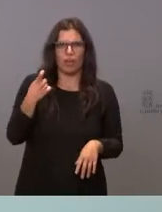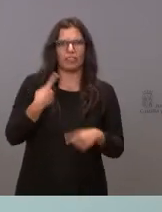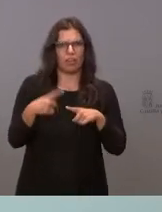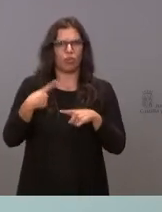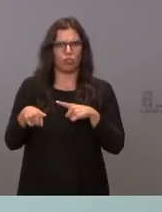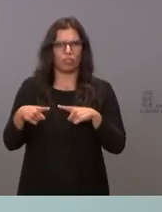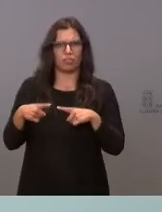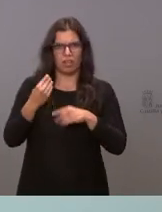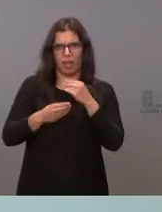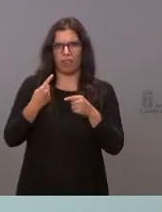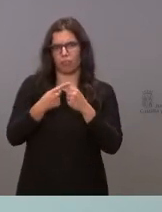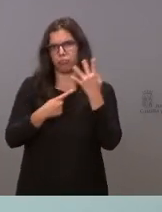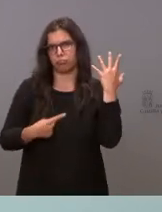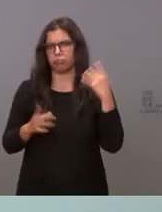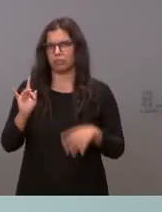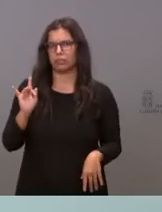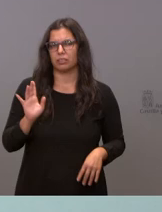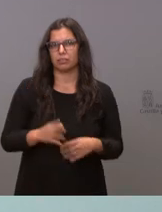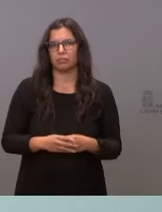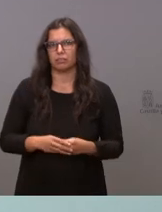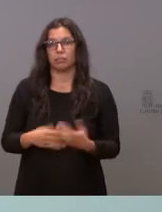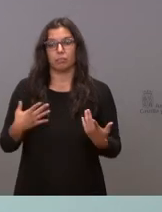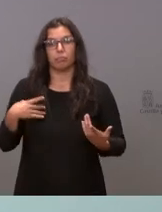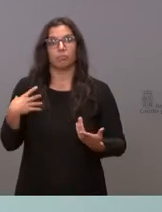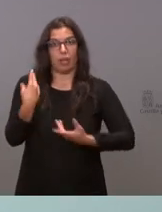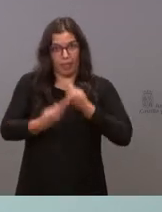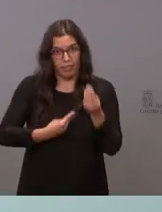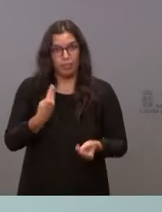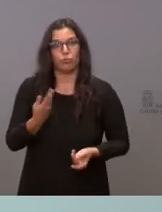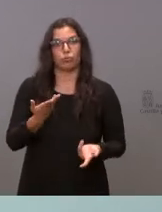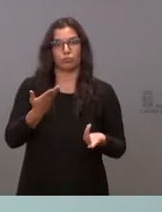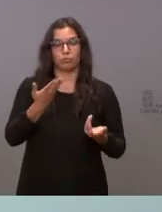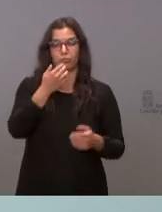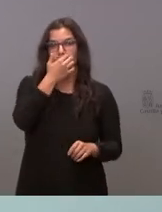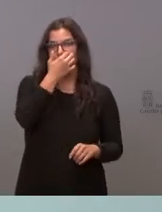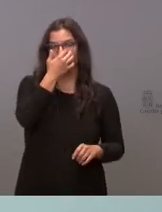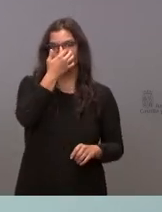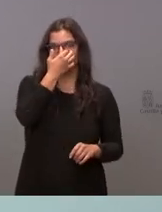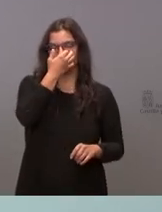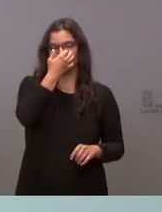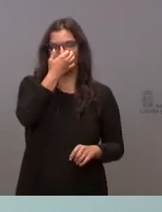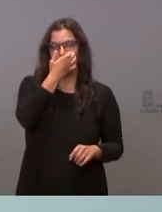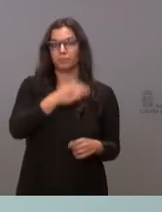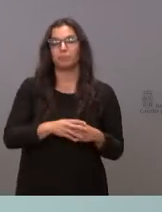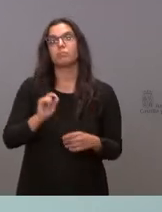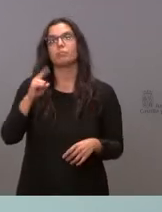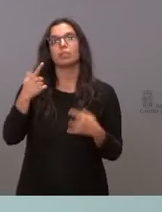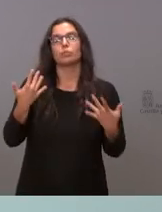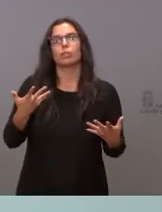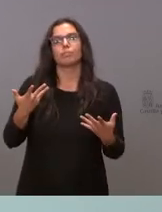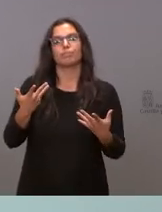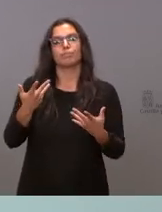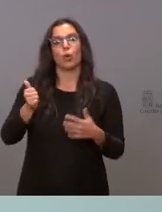por hacer y estamos haciéndolas. Sobre todo mejorar las oportunidades